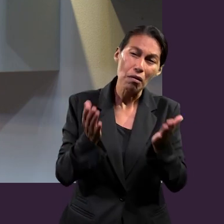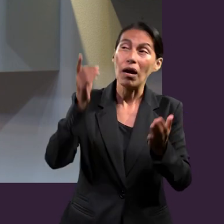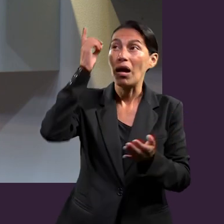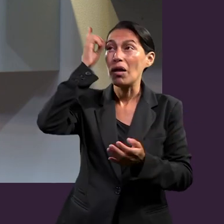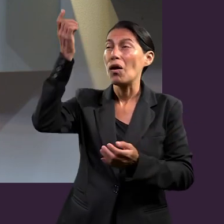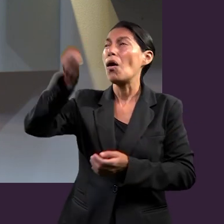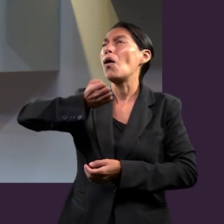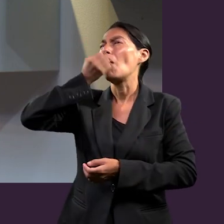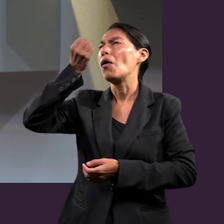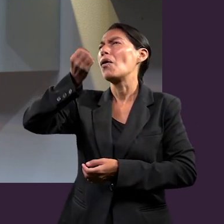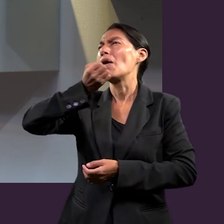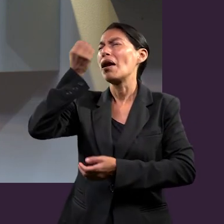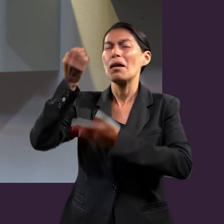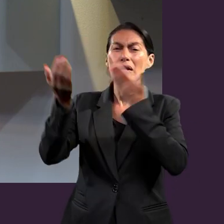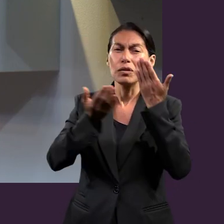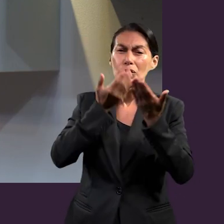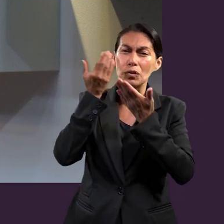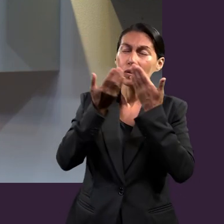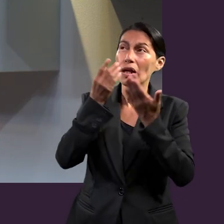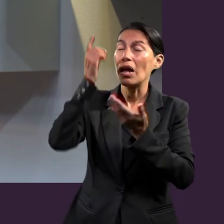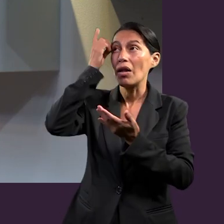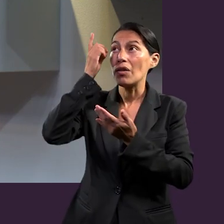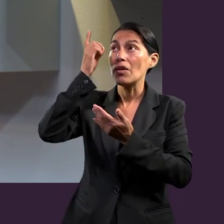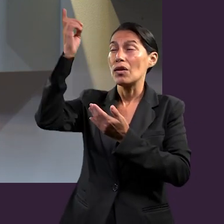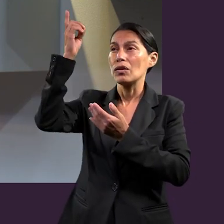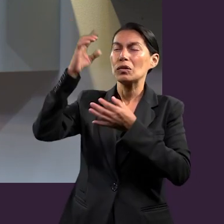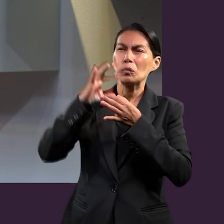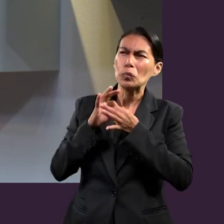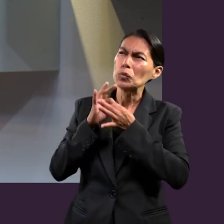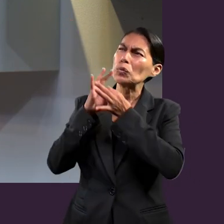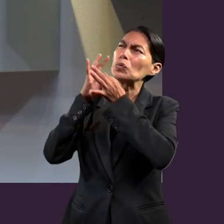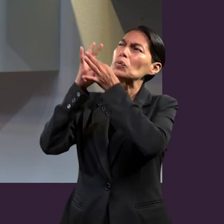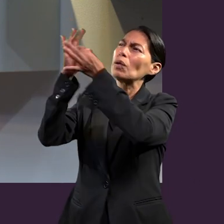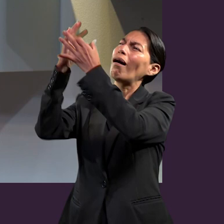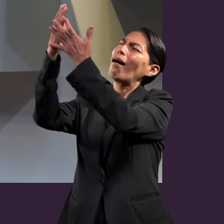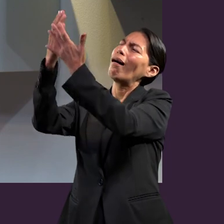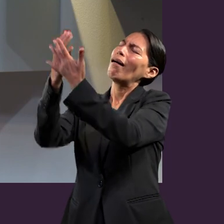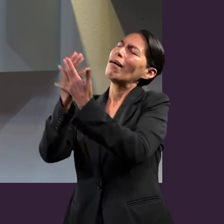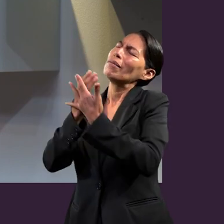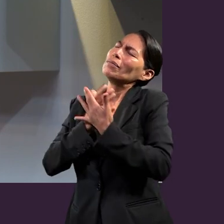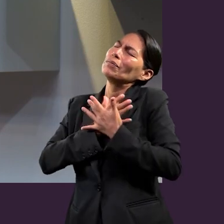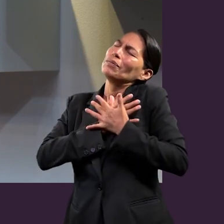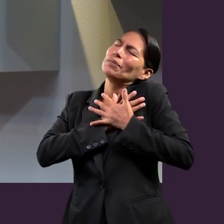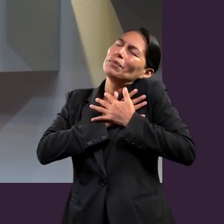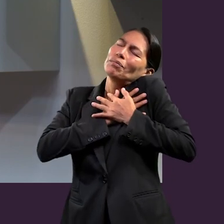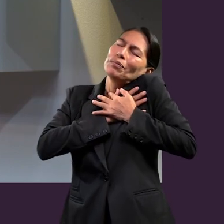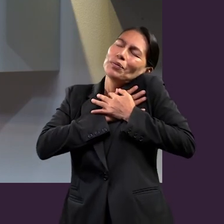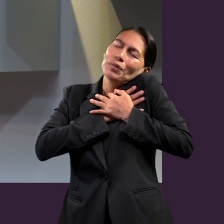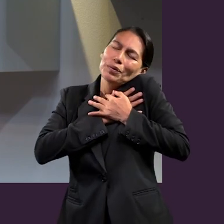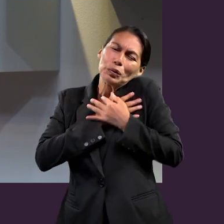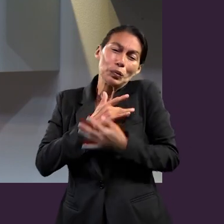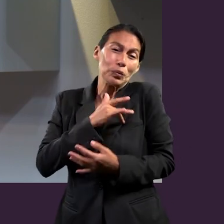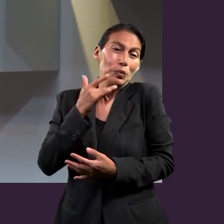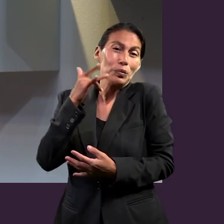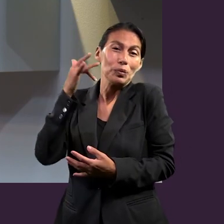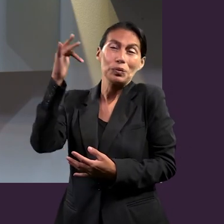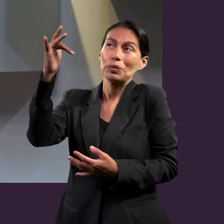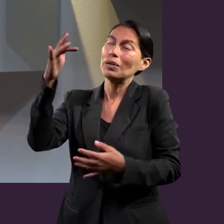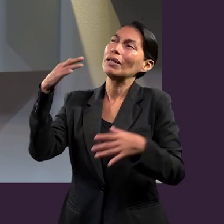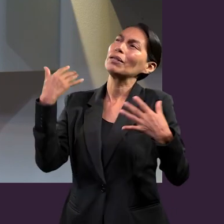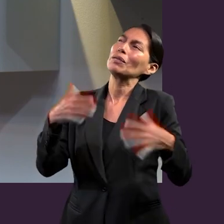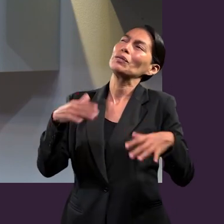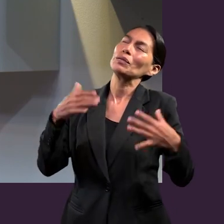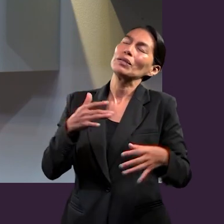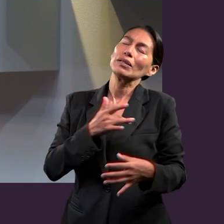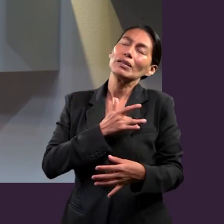como nuestro Maestro, pero sobre todo busquemos tener en Él el amor, que podamos llegar a enamorarnos de Él